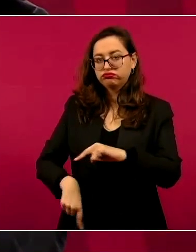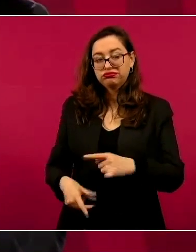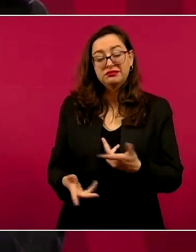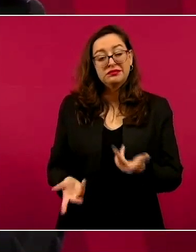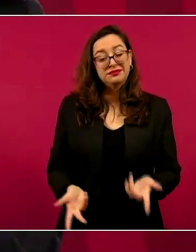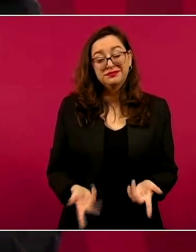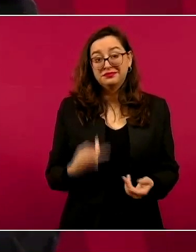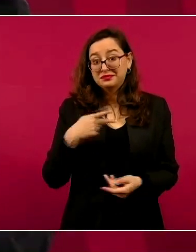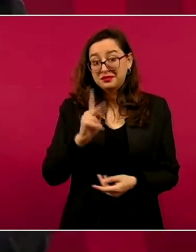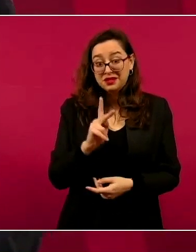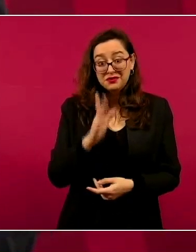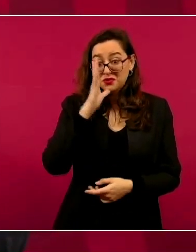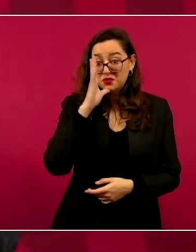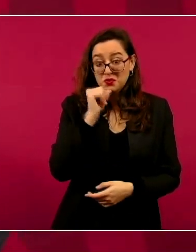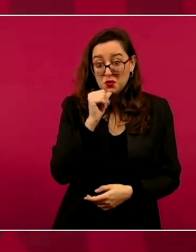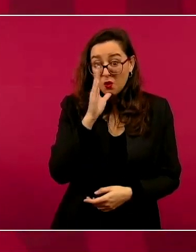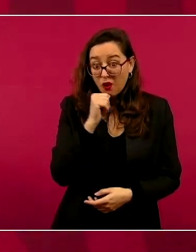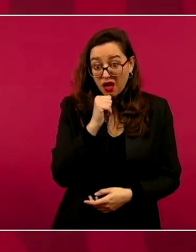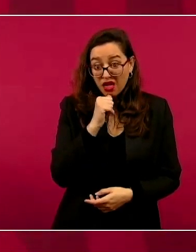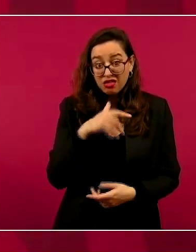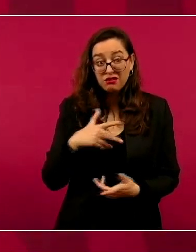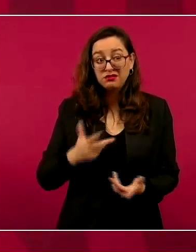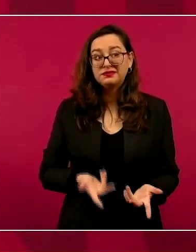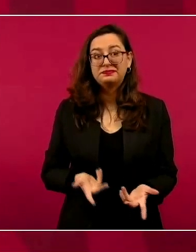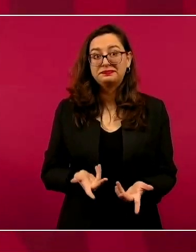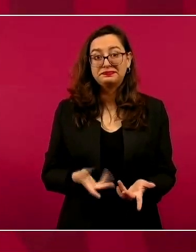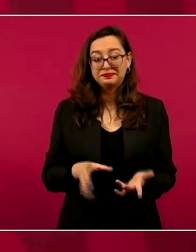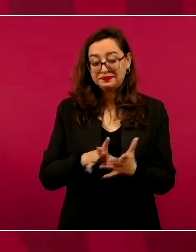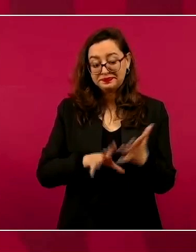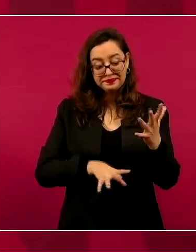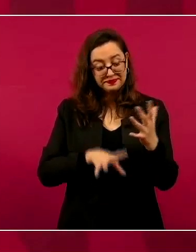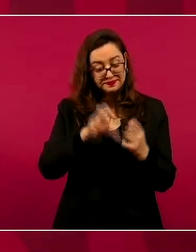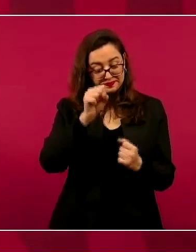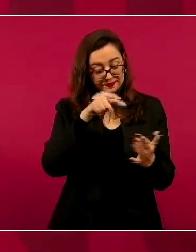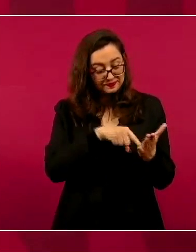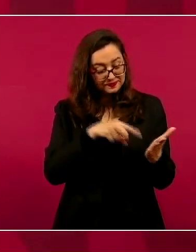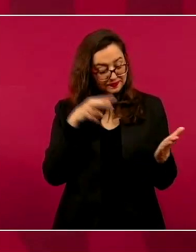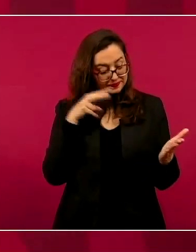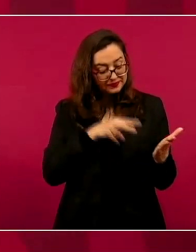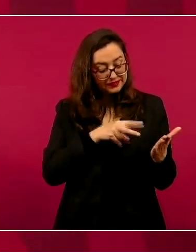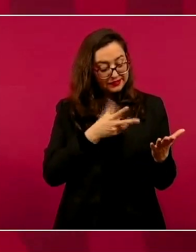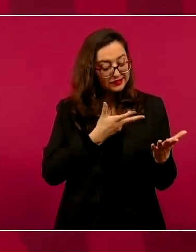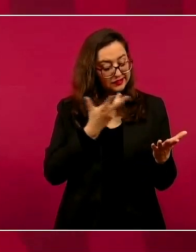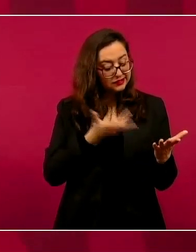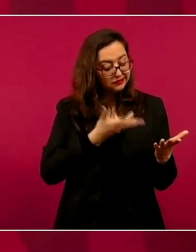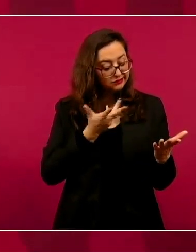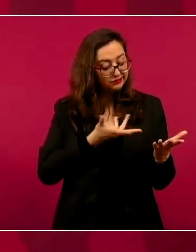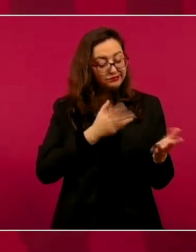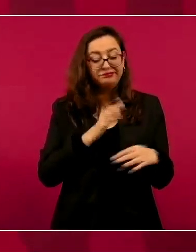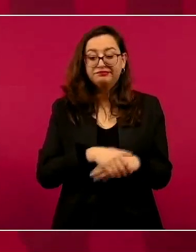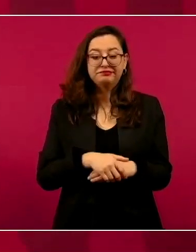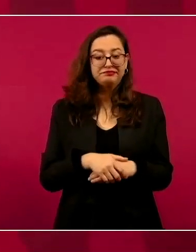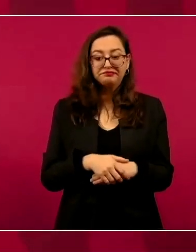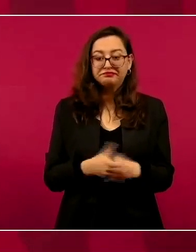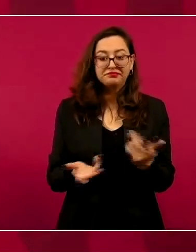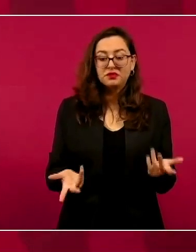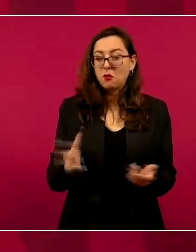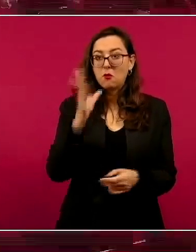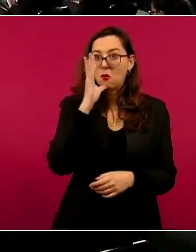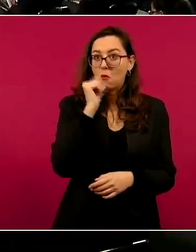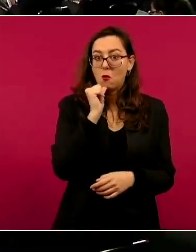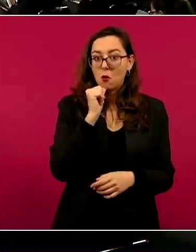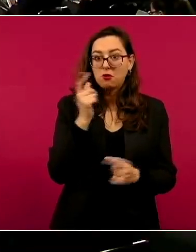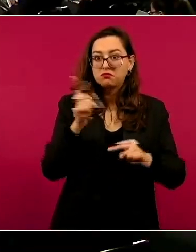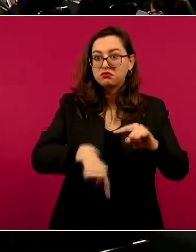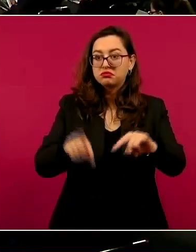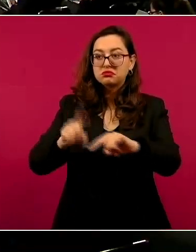Si no hay condiciones, este... Aunque no se descarta que el día de mañana o hacia